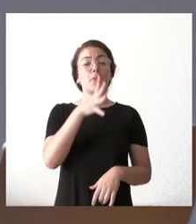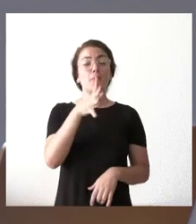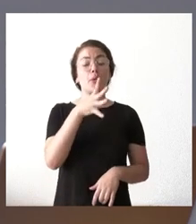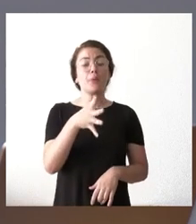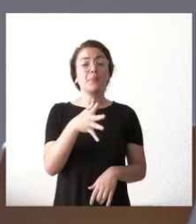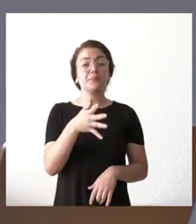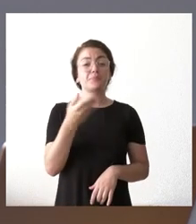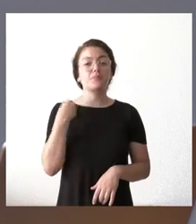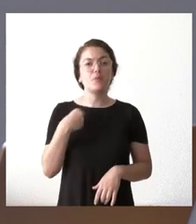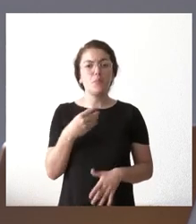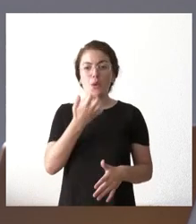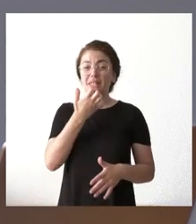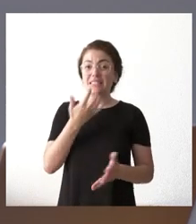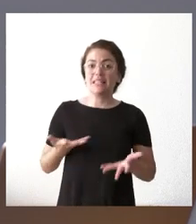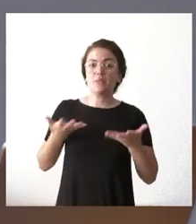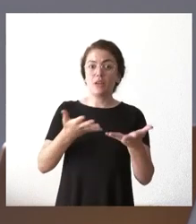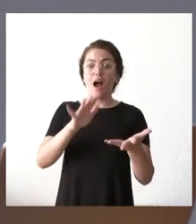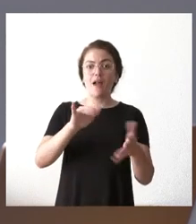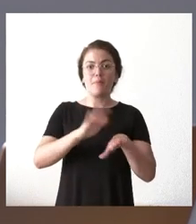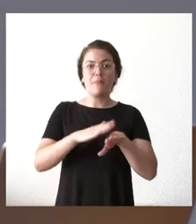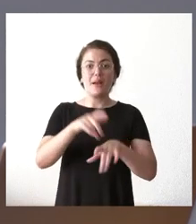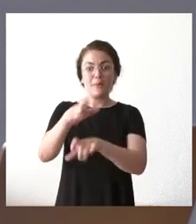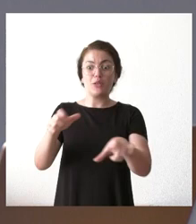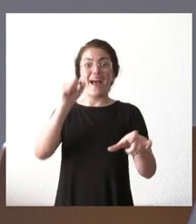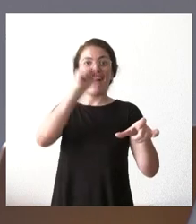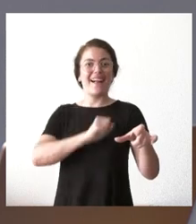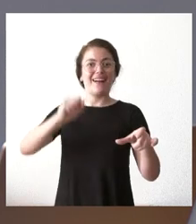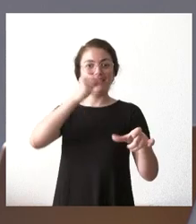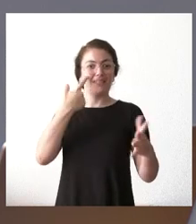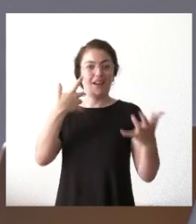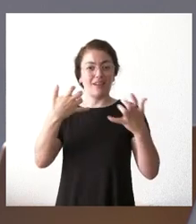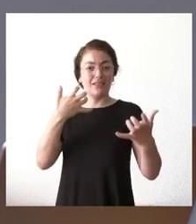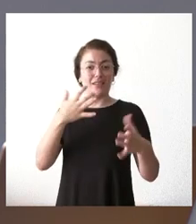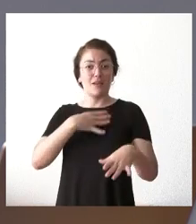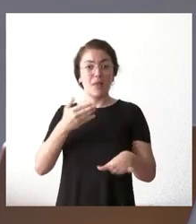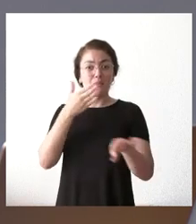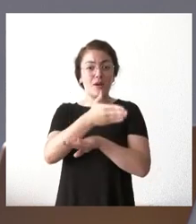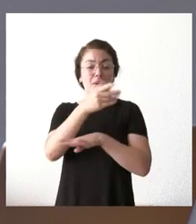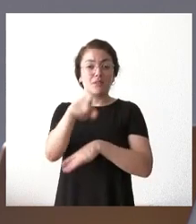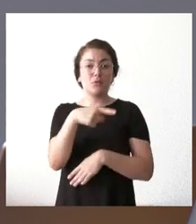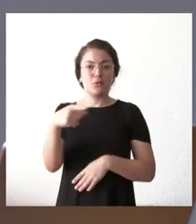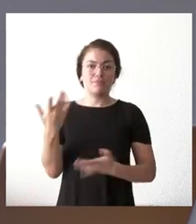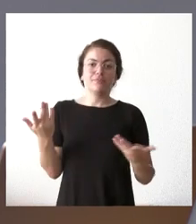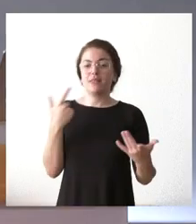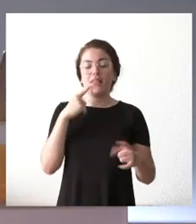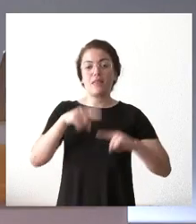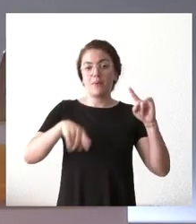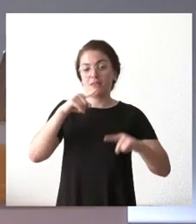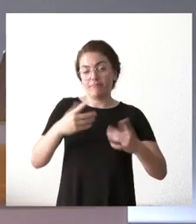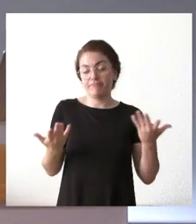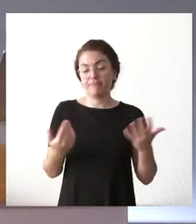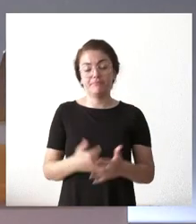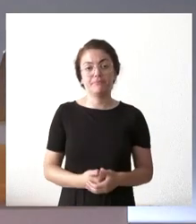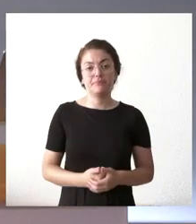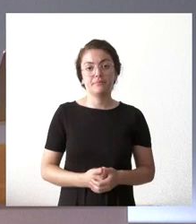la disponibilidad de los artistas y de las actuaciones que allí estaban previstas. Trabajamos con esas posibilidades. Sí,